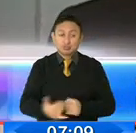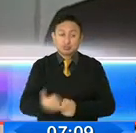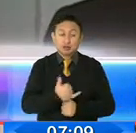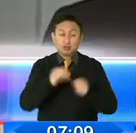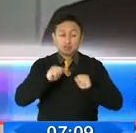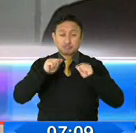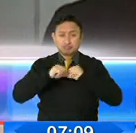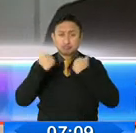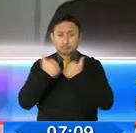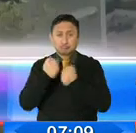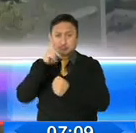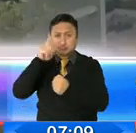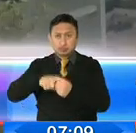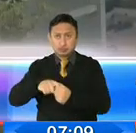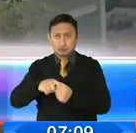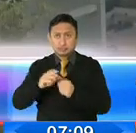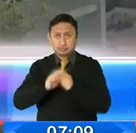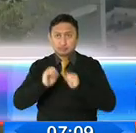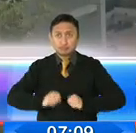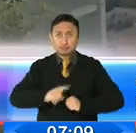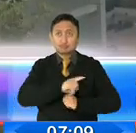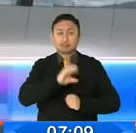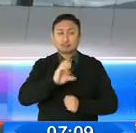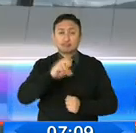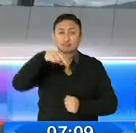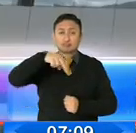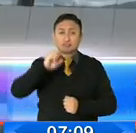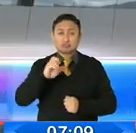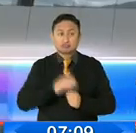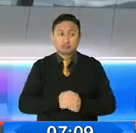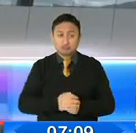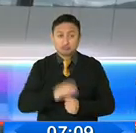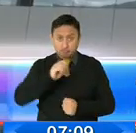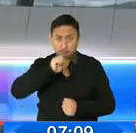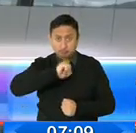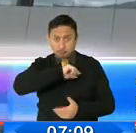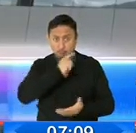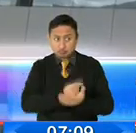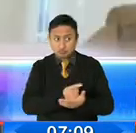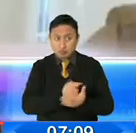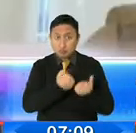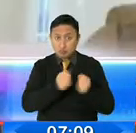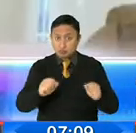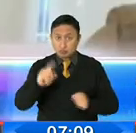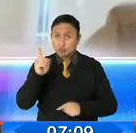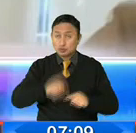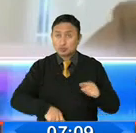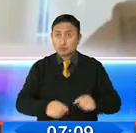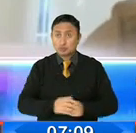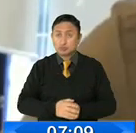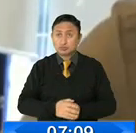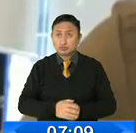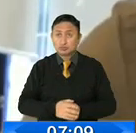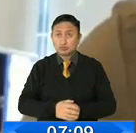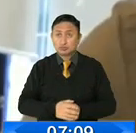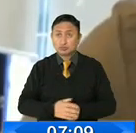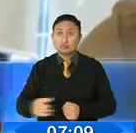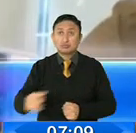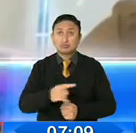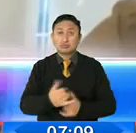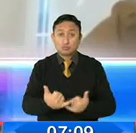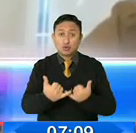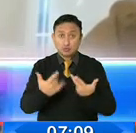algo que de acuerdo a las reglas establecidas por el CNE, efectivamente, no sería imposible. Pablo Romero, todavía no hay una sentencia de condena